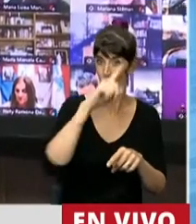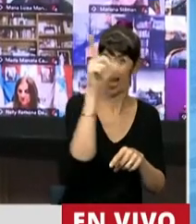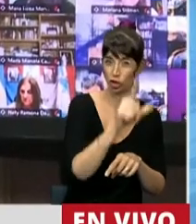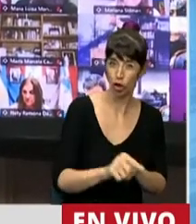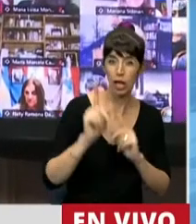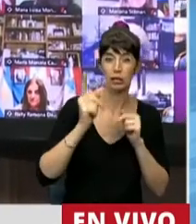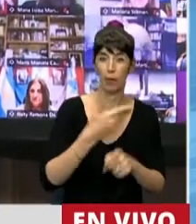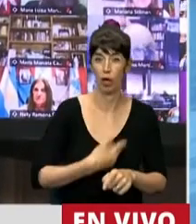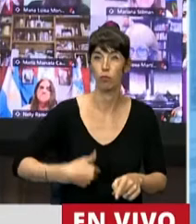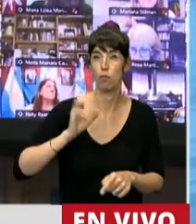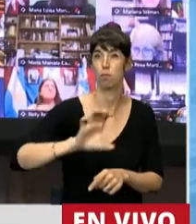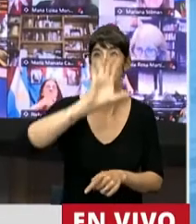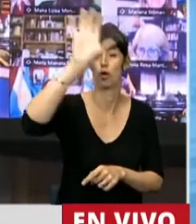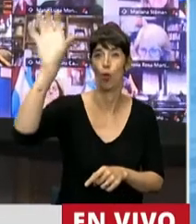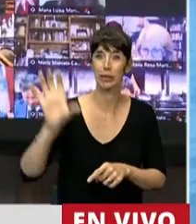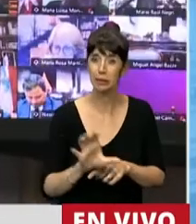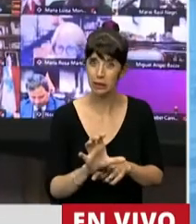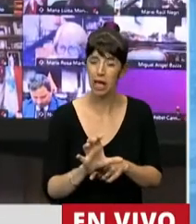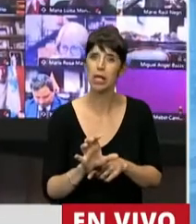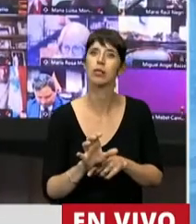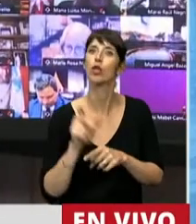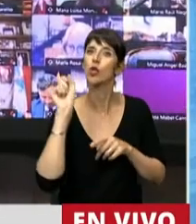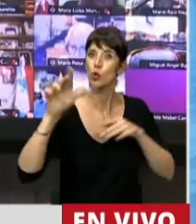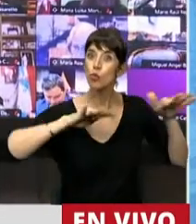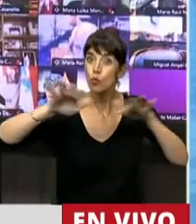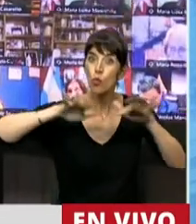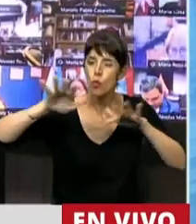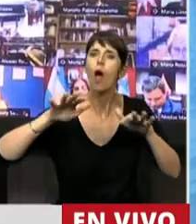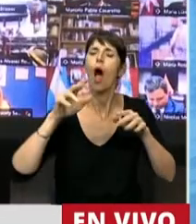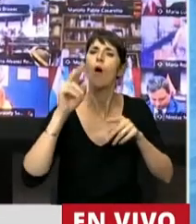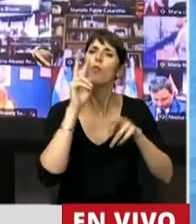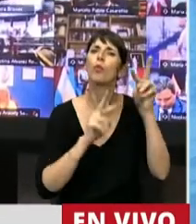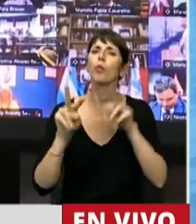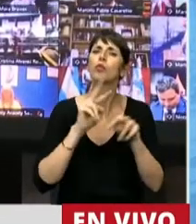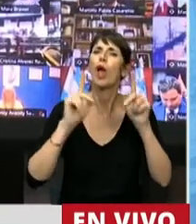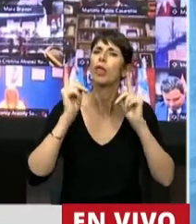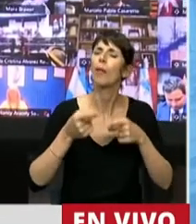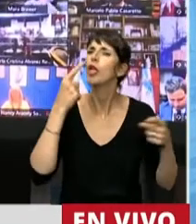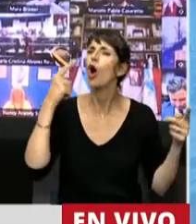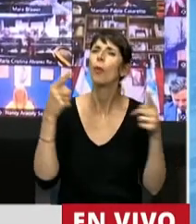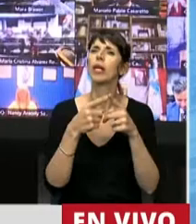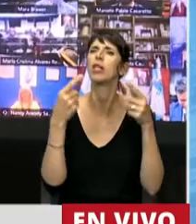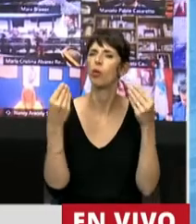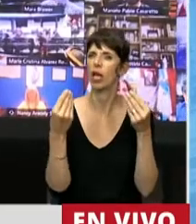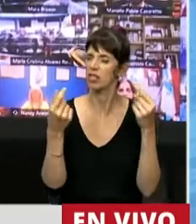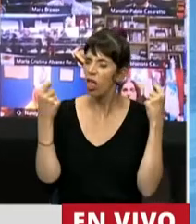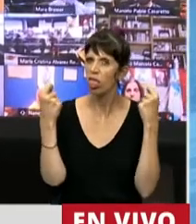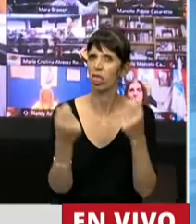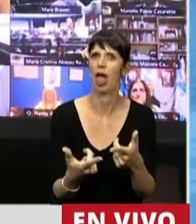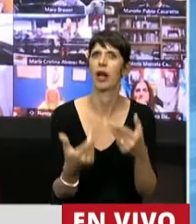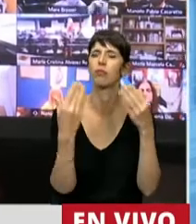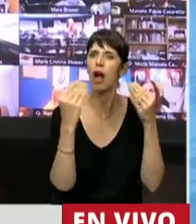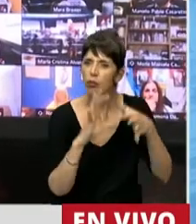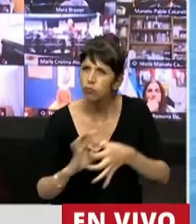gobiernos provinciales de los diferentes sectores políticos, pero que también tiene un objetivo claro que es fortalecer la estrategia